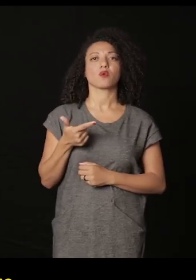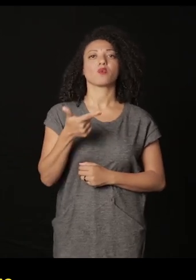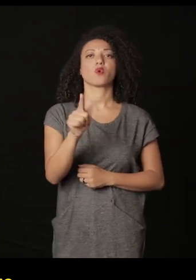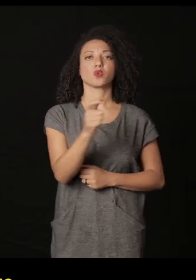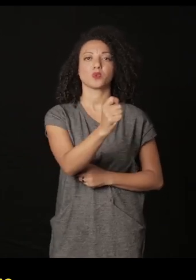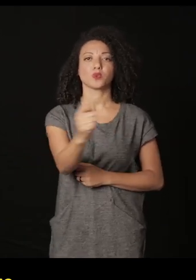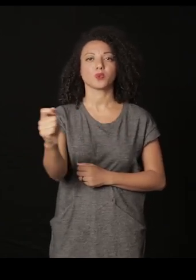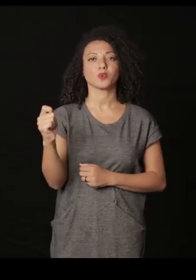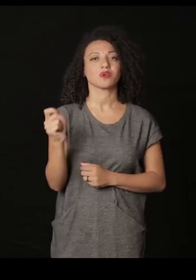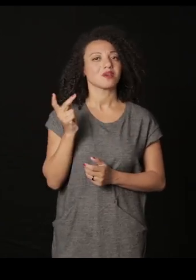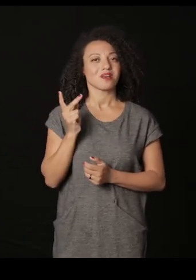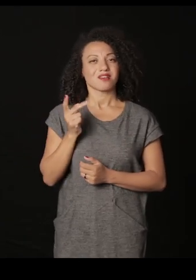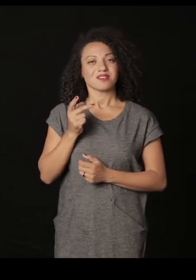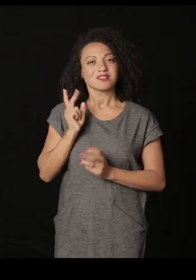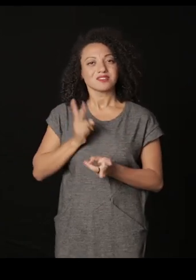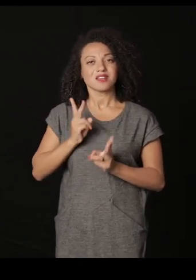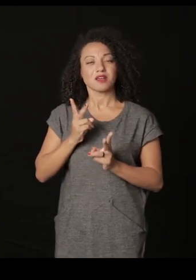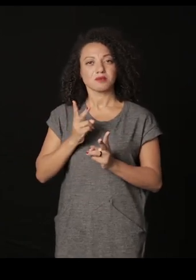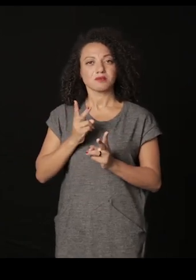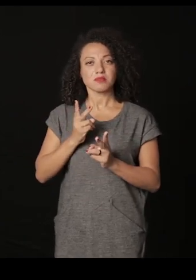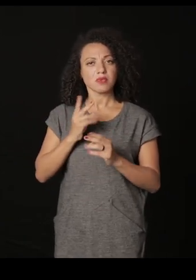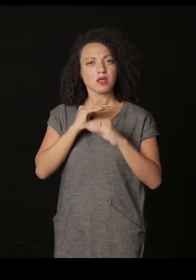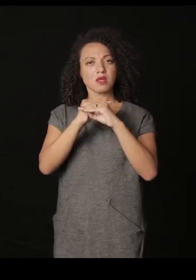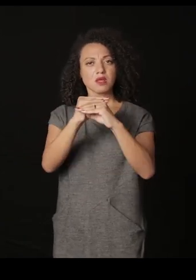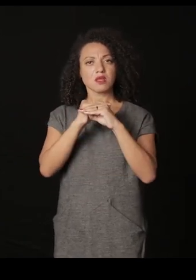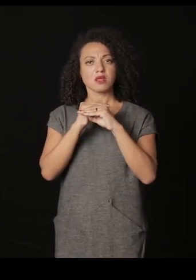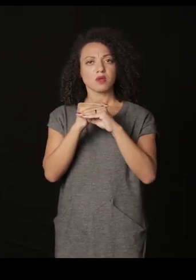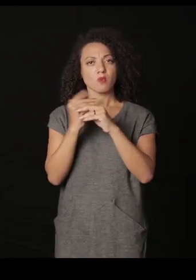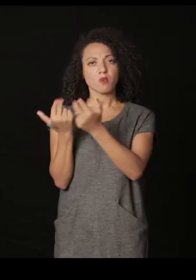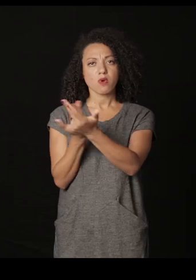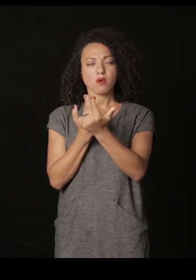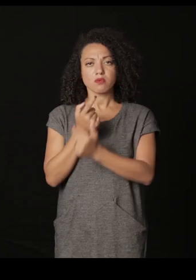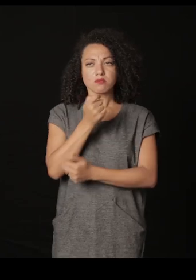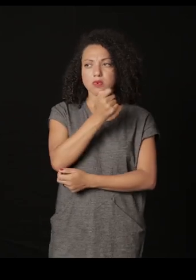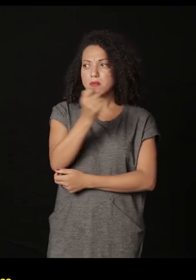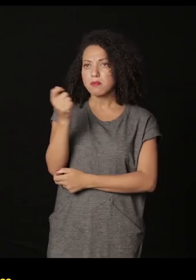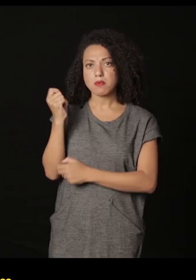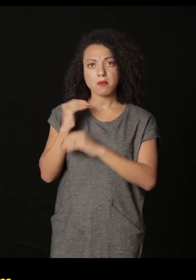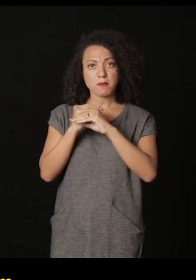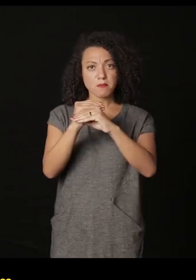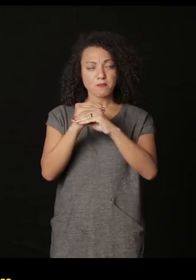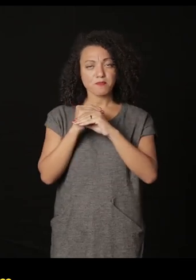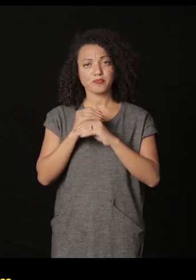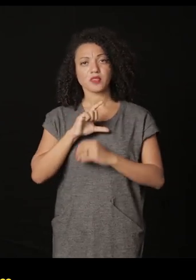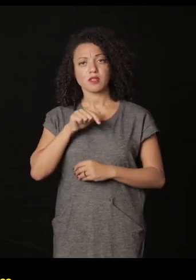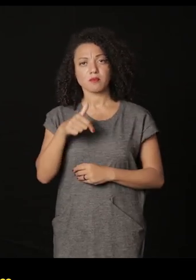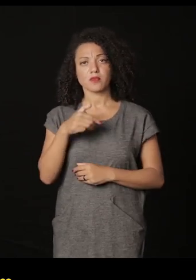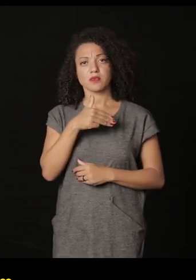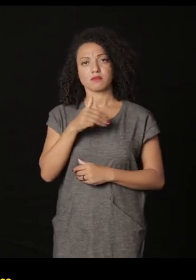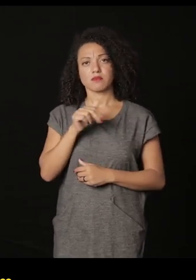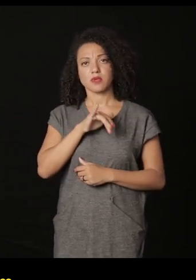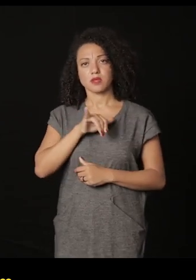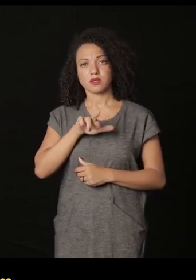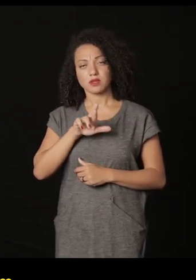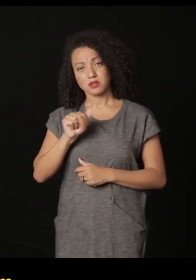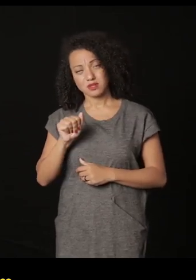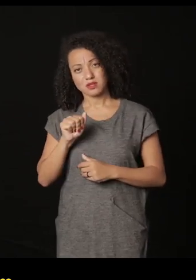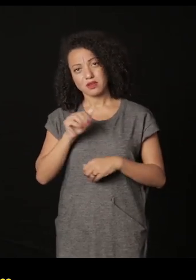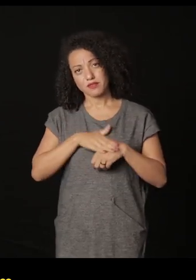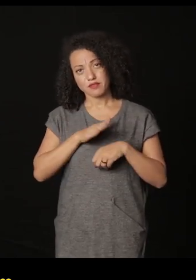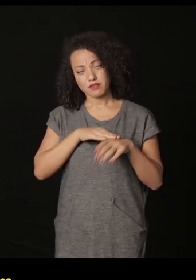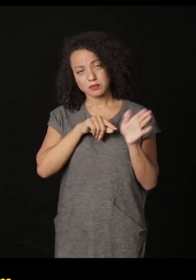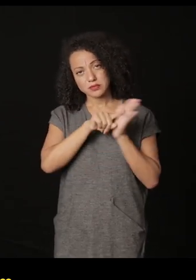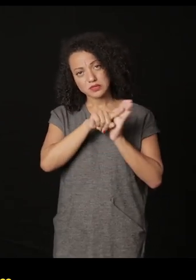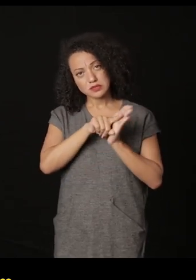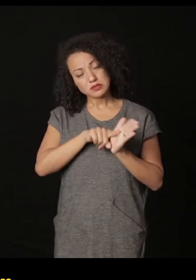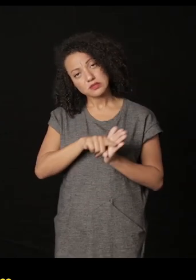exótico del otro, de igual a igual, él siempre en el medio. después tenemos esta imagen que